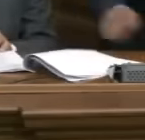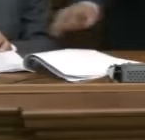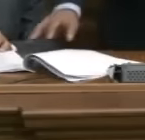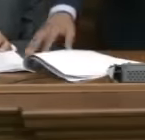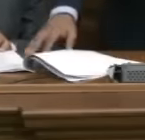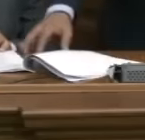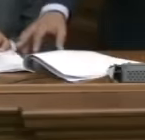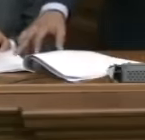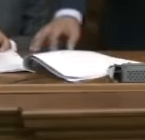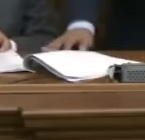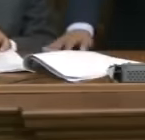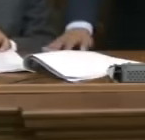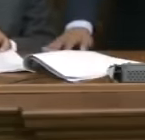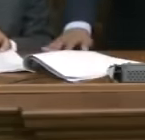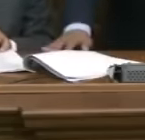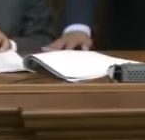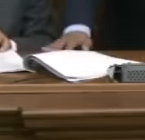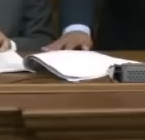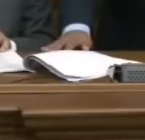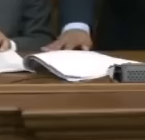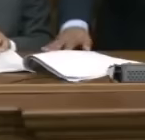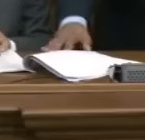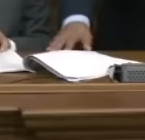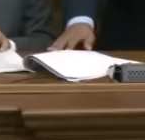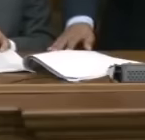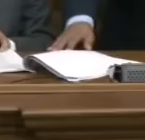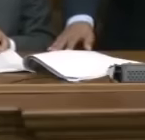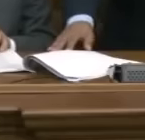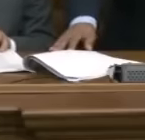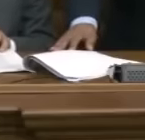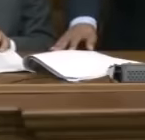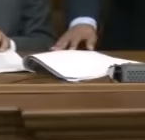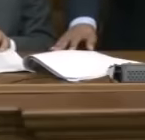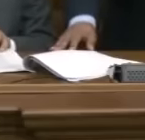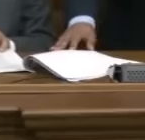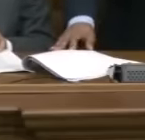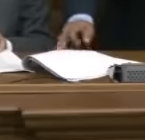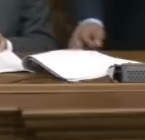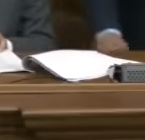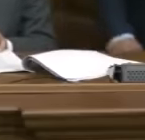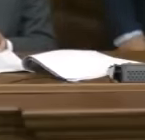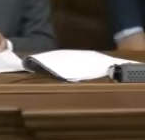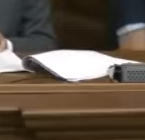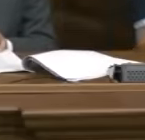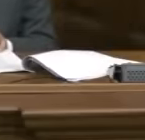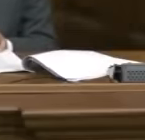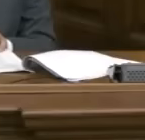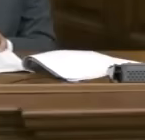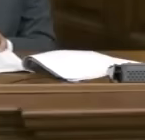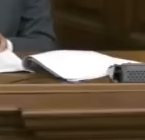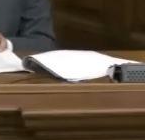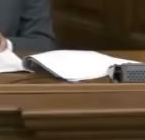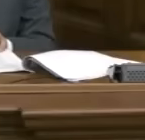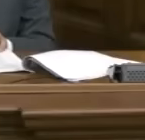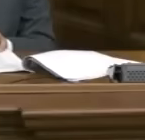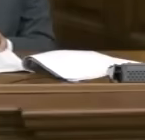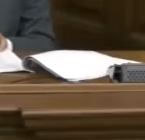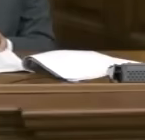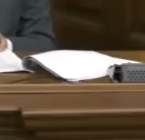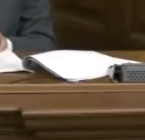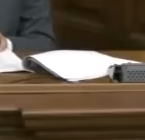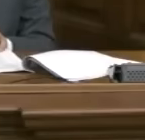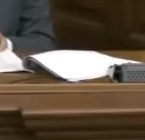de palabra del doctor samuel reinaldo moncada costa embajador representante permanente de la república